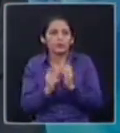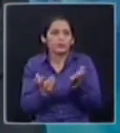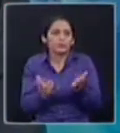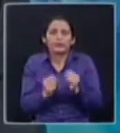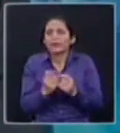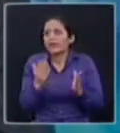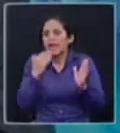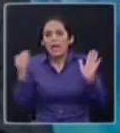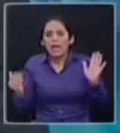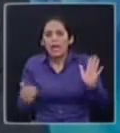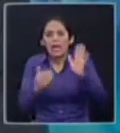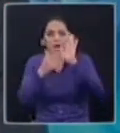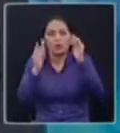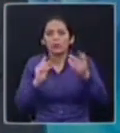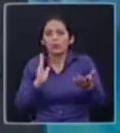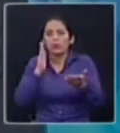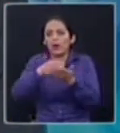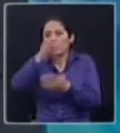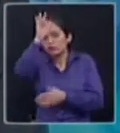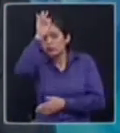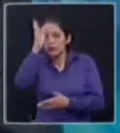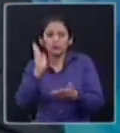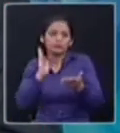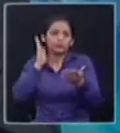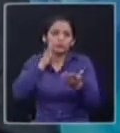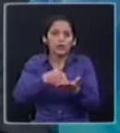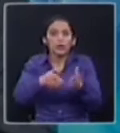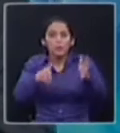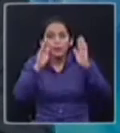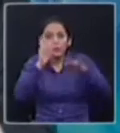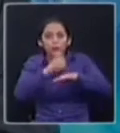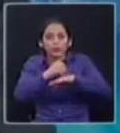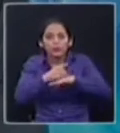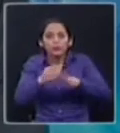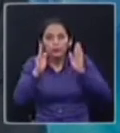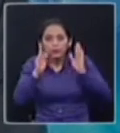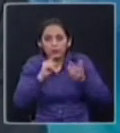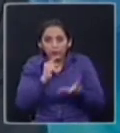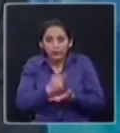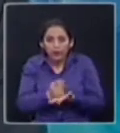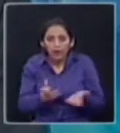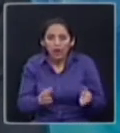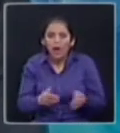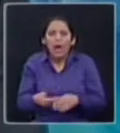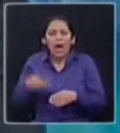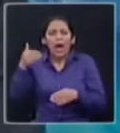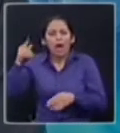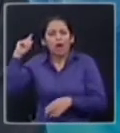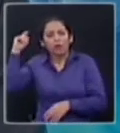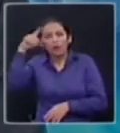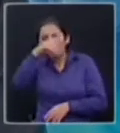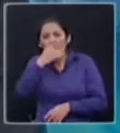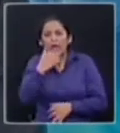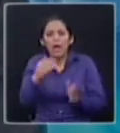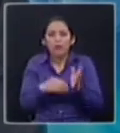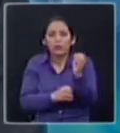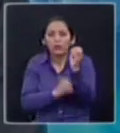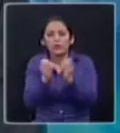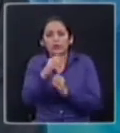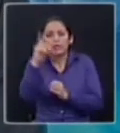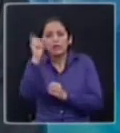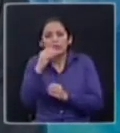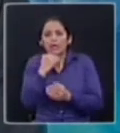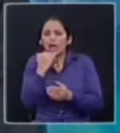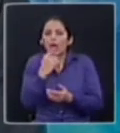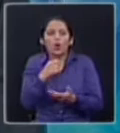entidad y realmente ser atendido, es decir, no tener que dar la vuelta a la manzana, aguantar el sol, tener que pagar un tramitador para poder sacar tan siquiera una